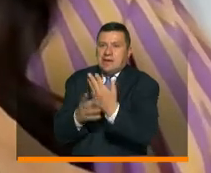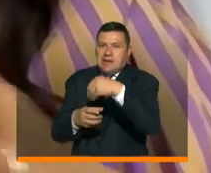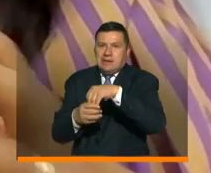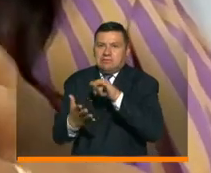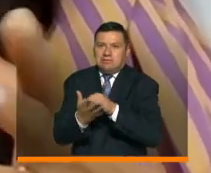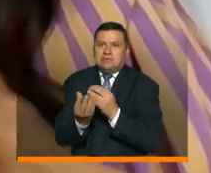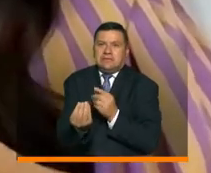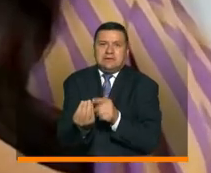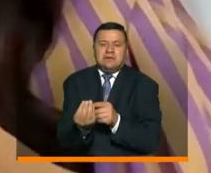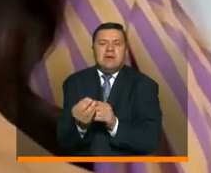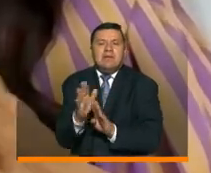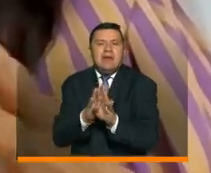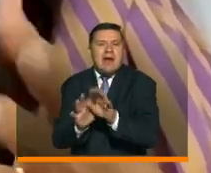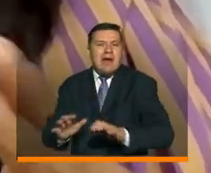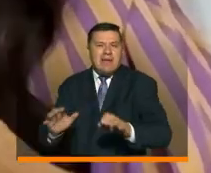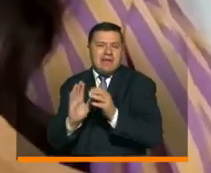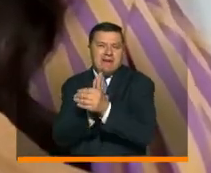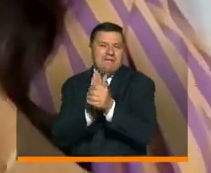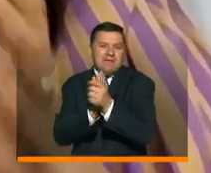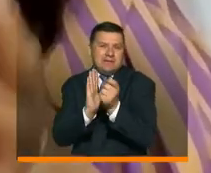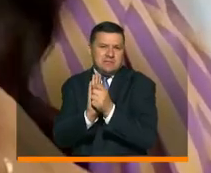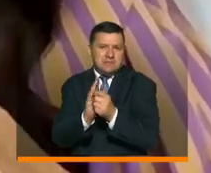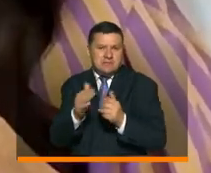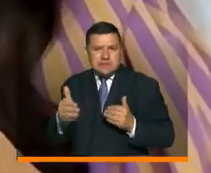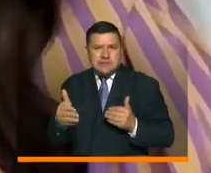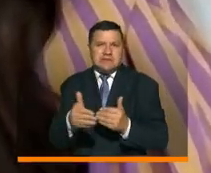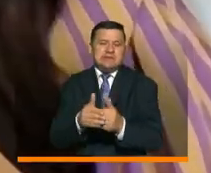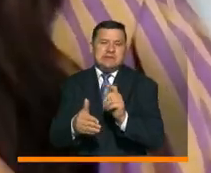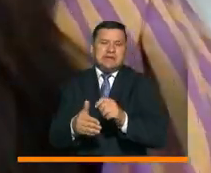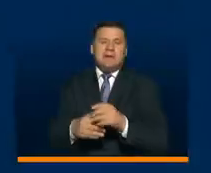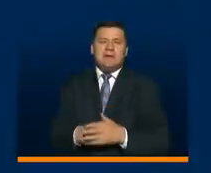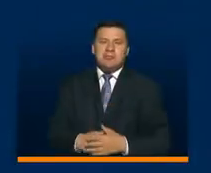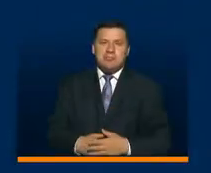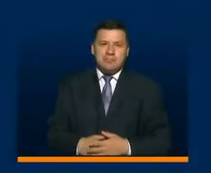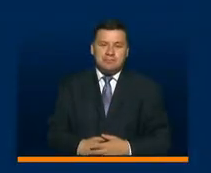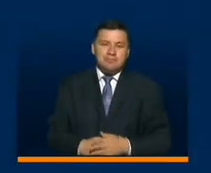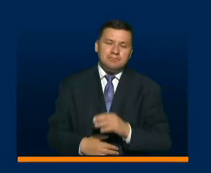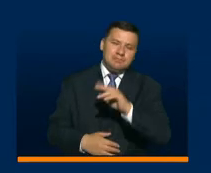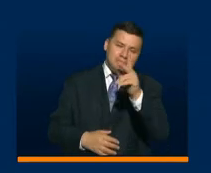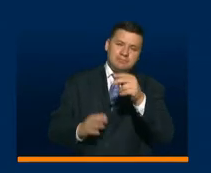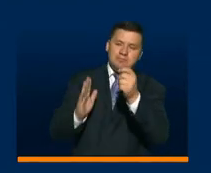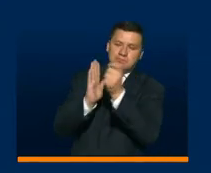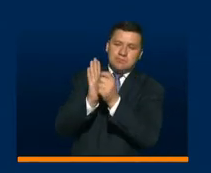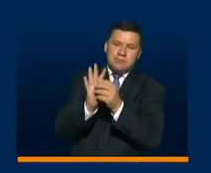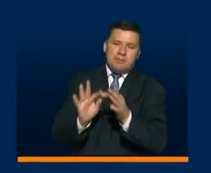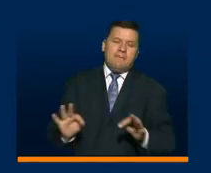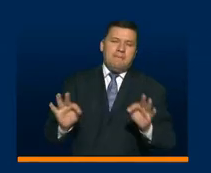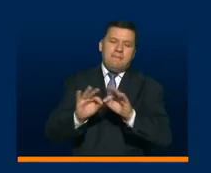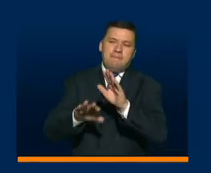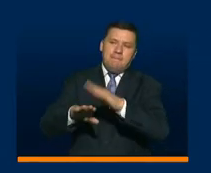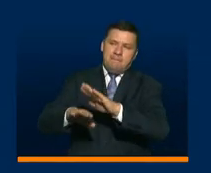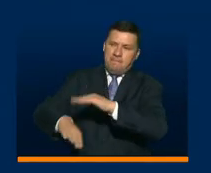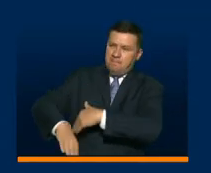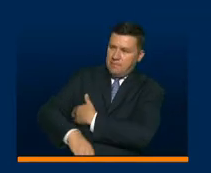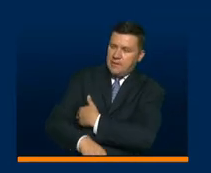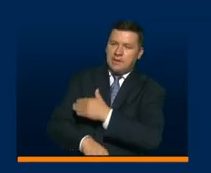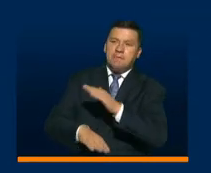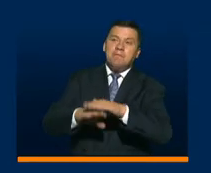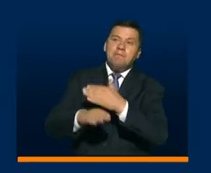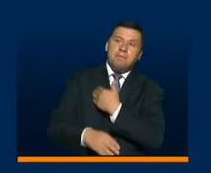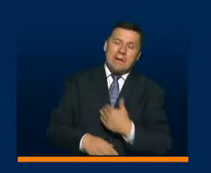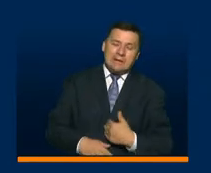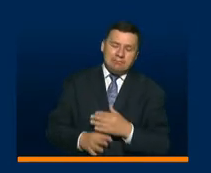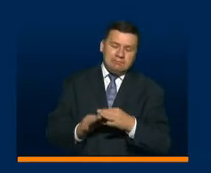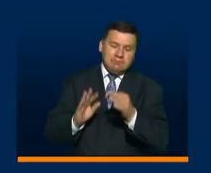para poder desarrollar todas esas habilidades duras que necesitaban. Y otro punto importante, señora ministra y señor presidente,